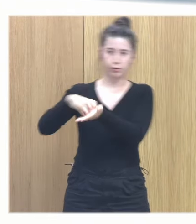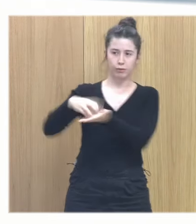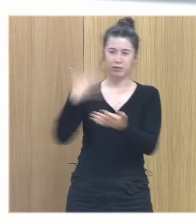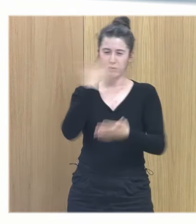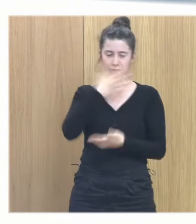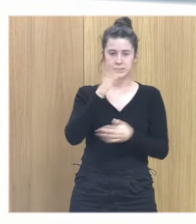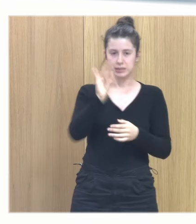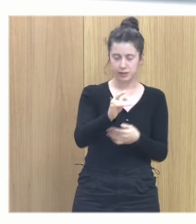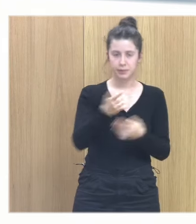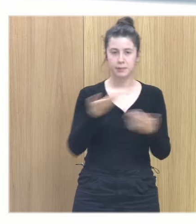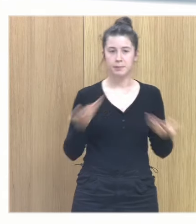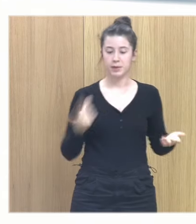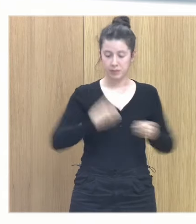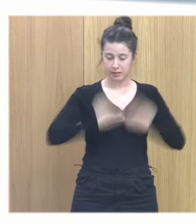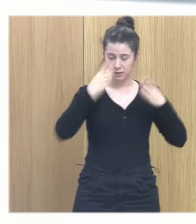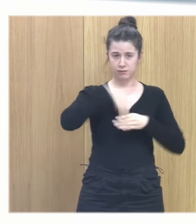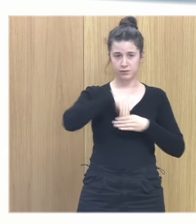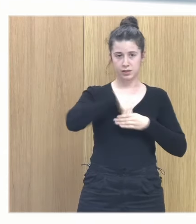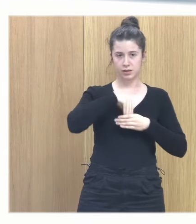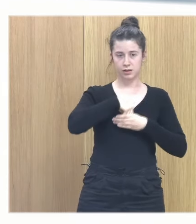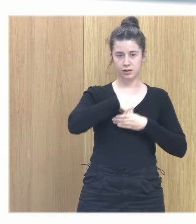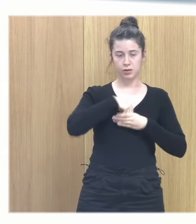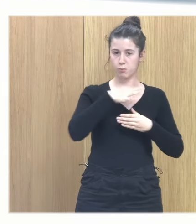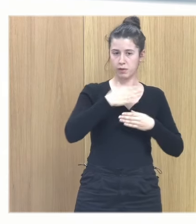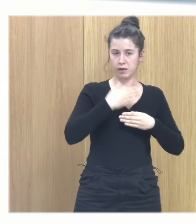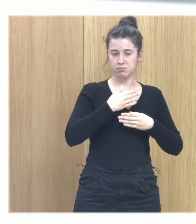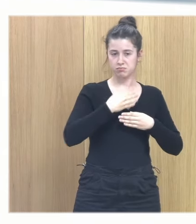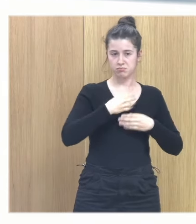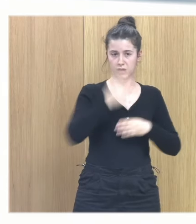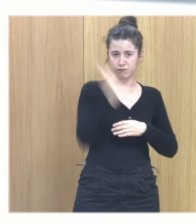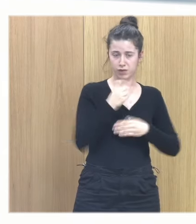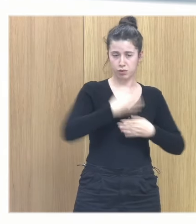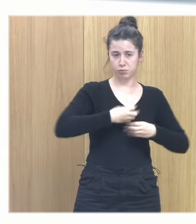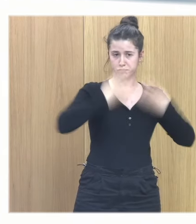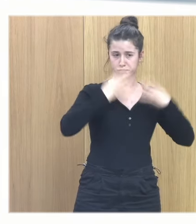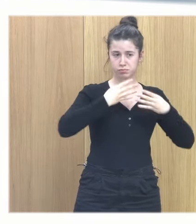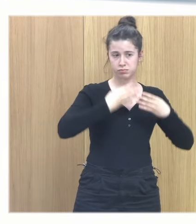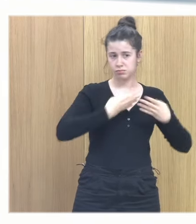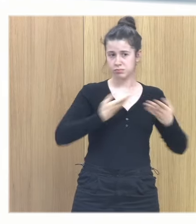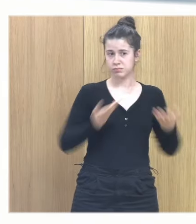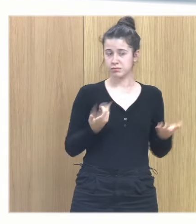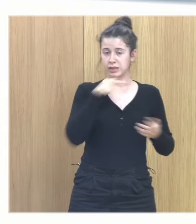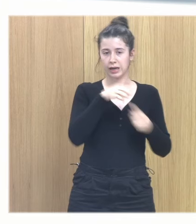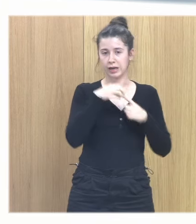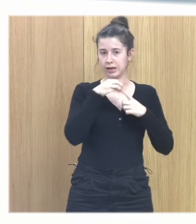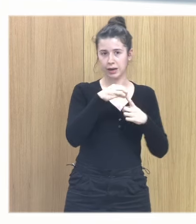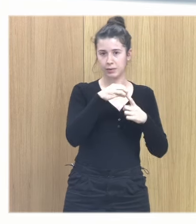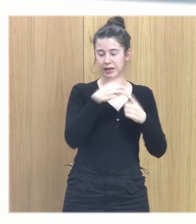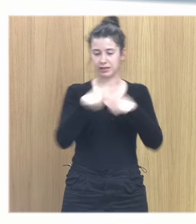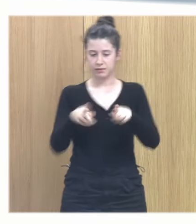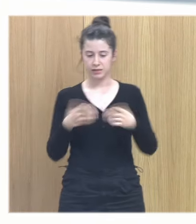Pero mi edificio puede permanecer indemne. Entonces una de las cuestiones clave aquí es la diferencia entre